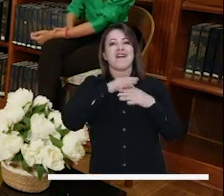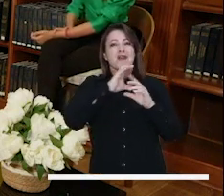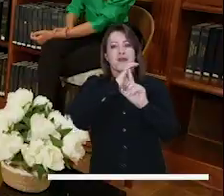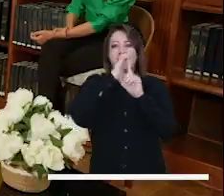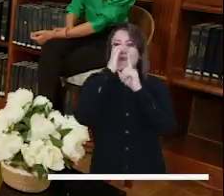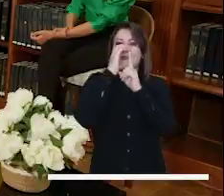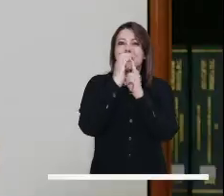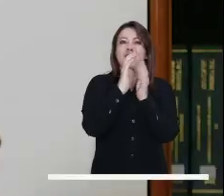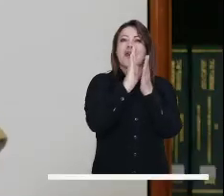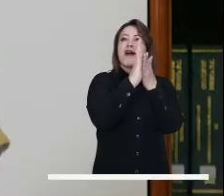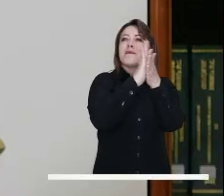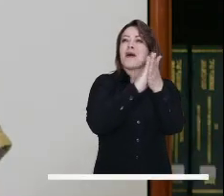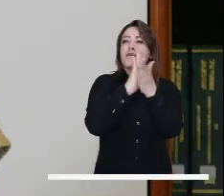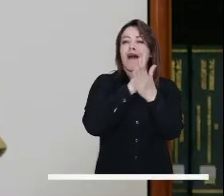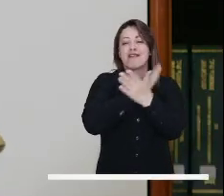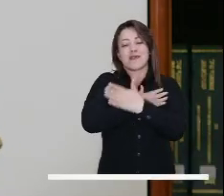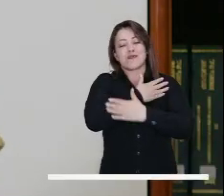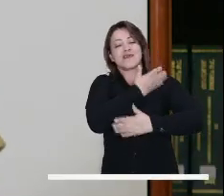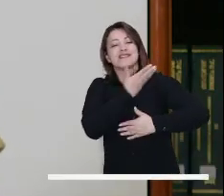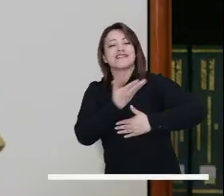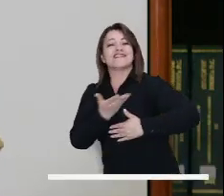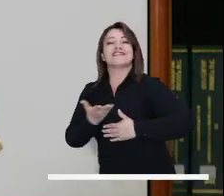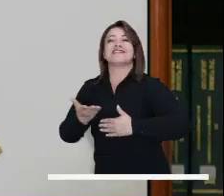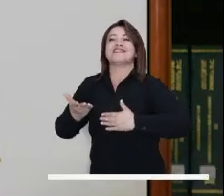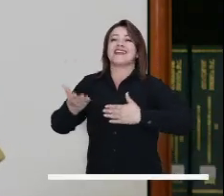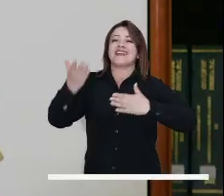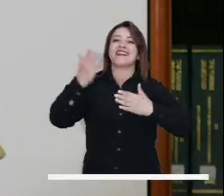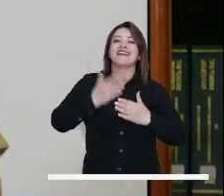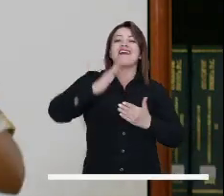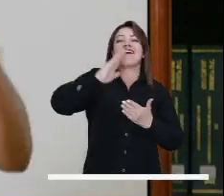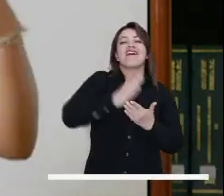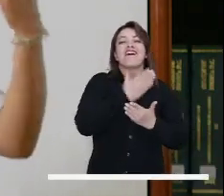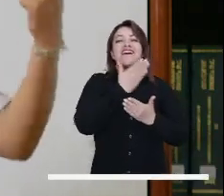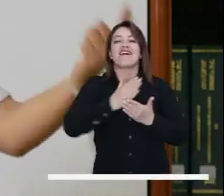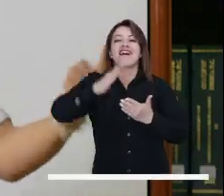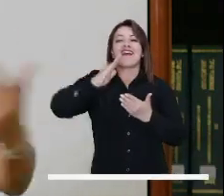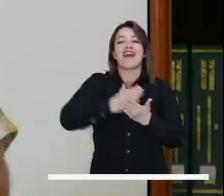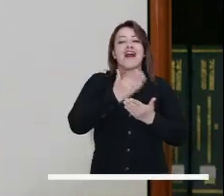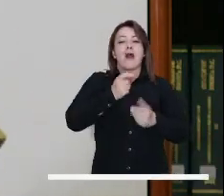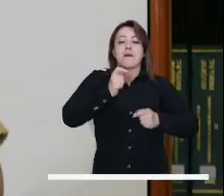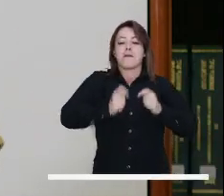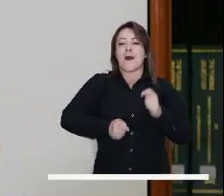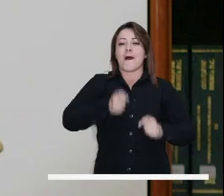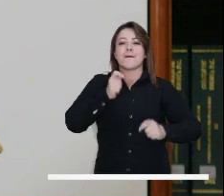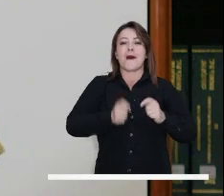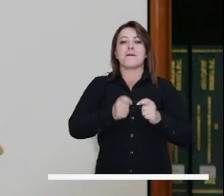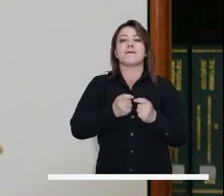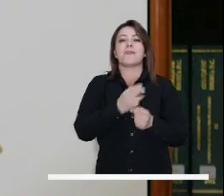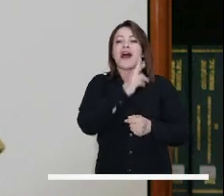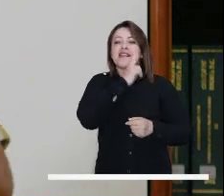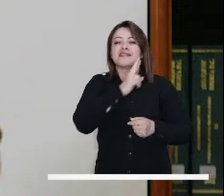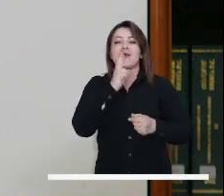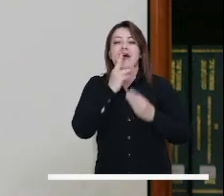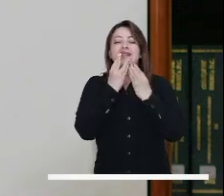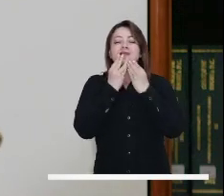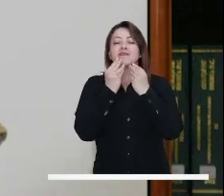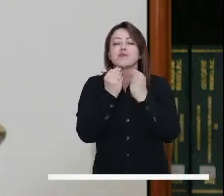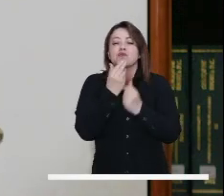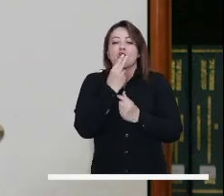gran agenda cultural donde uno pueda escuchar la poesía de todas las culturas, la música,